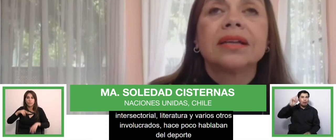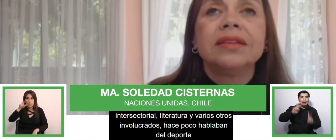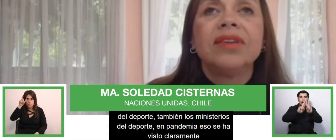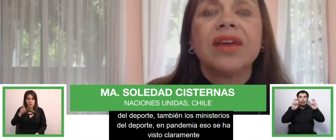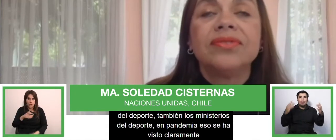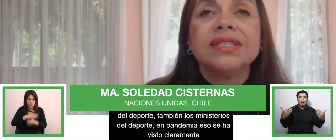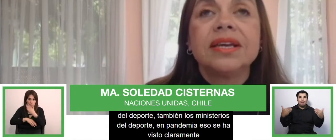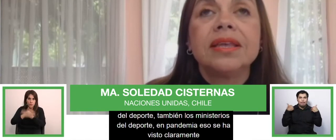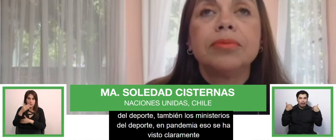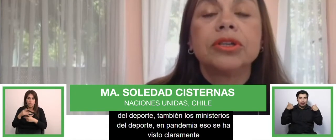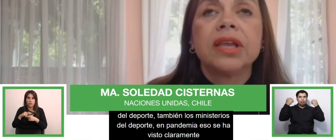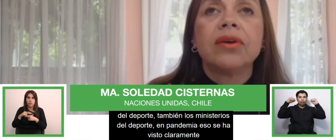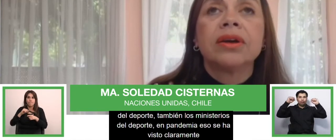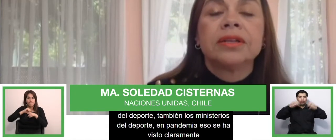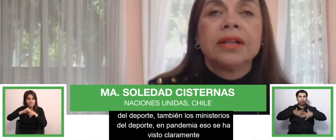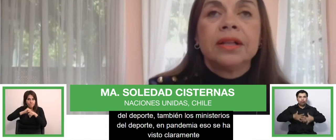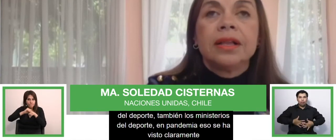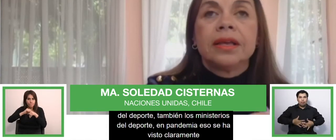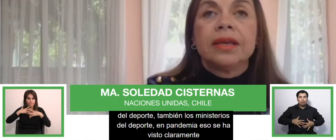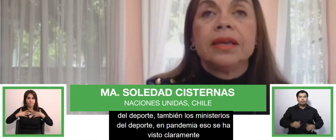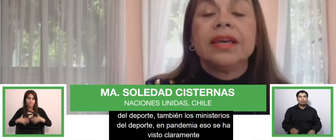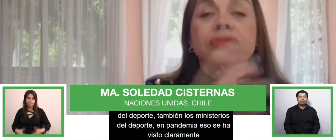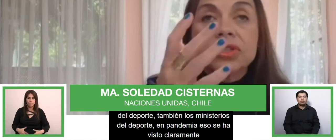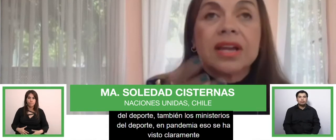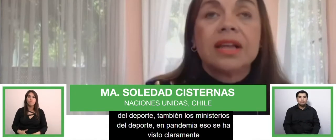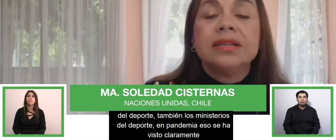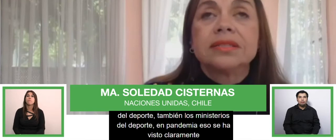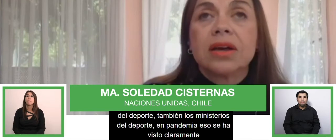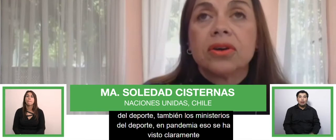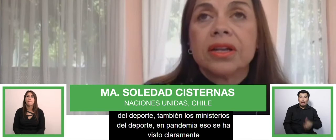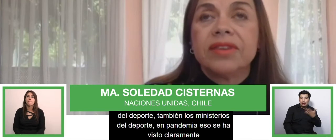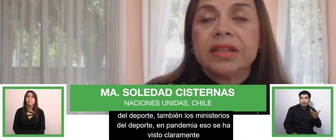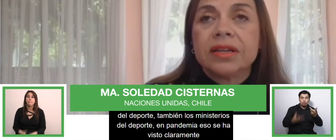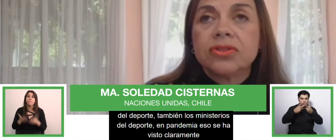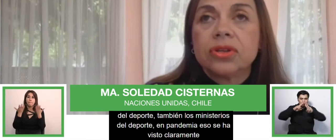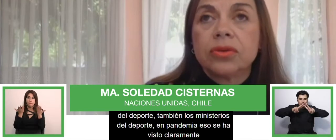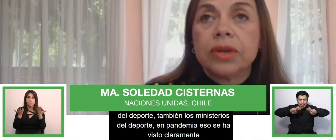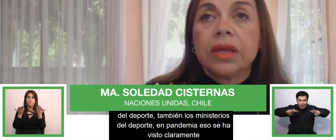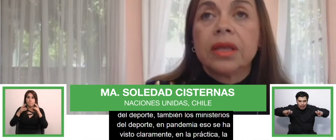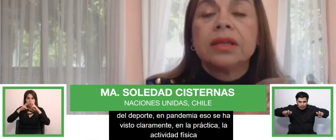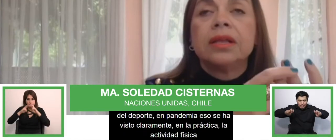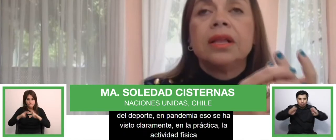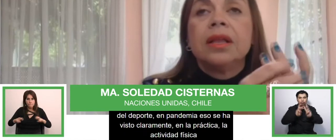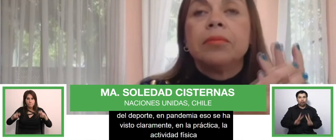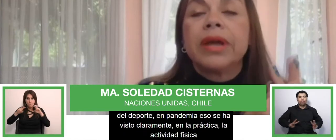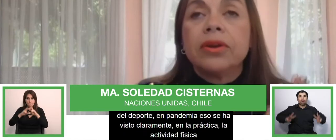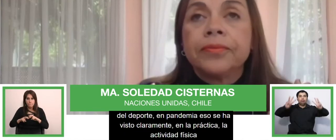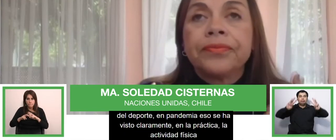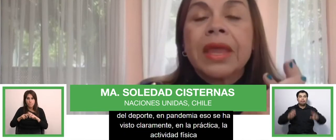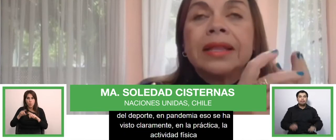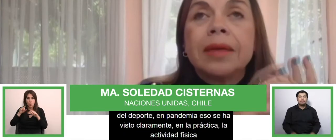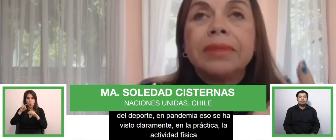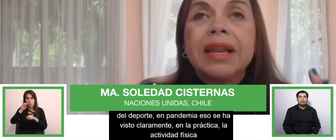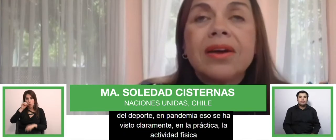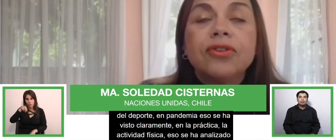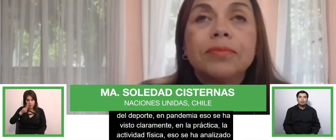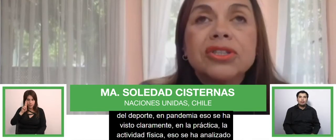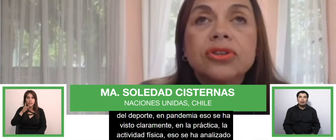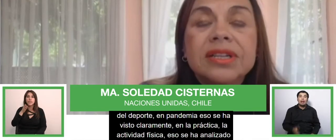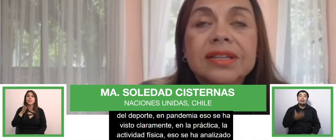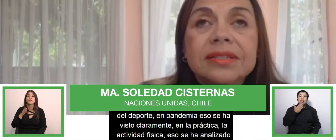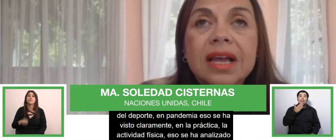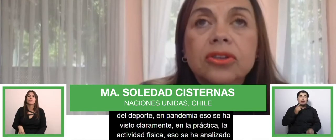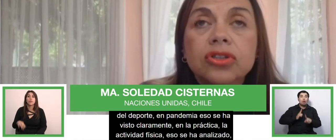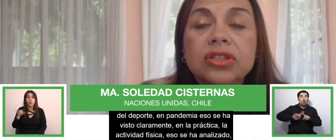práctica de la actividad física y deportiva. Y eso se ha analizado a nivel de Naciones Unidas. Bueno, también la